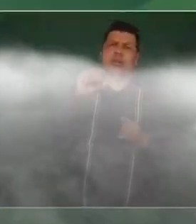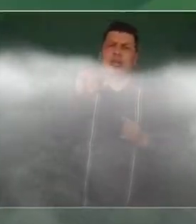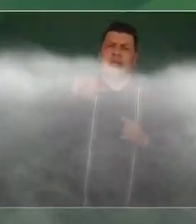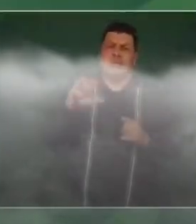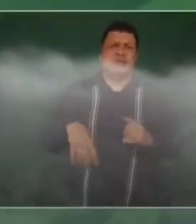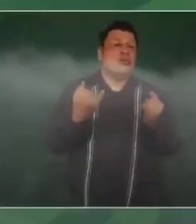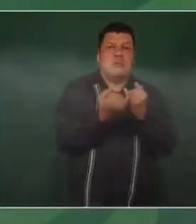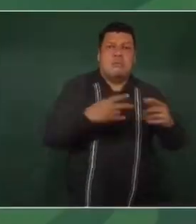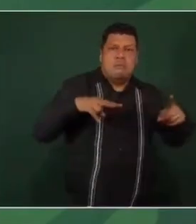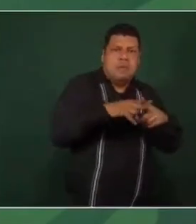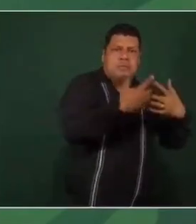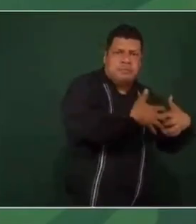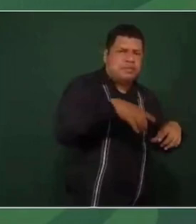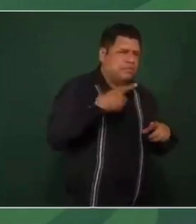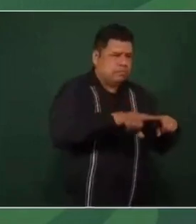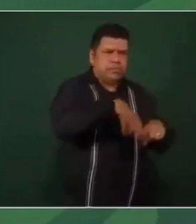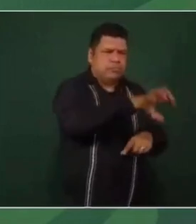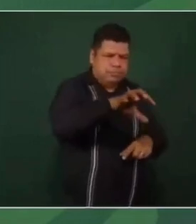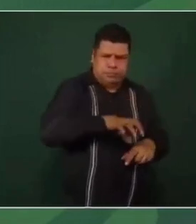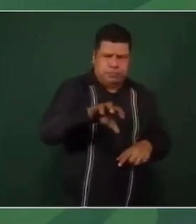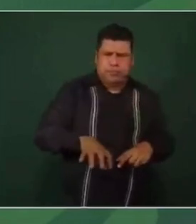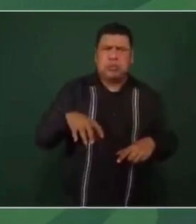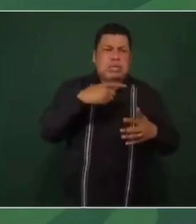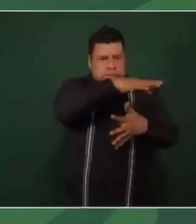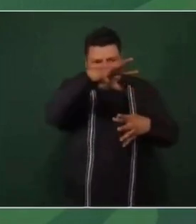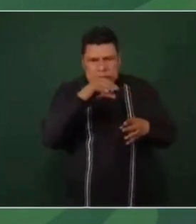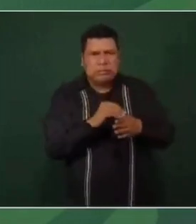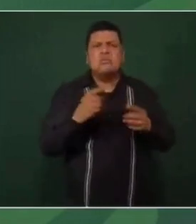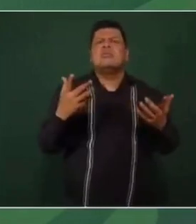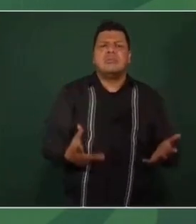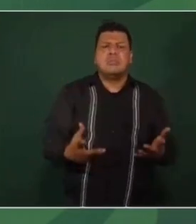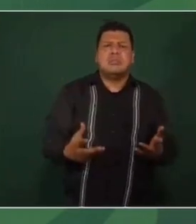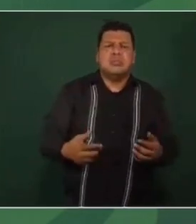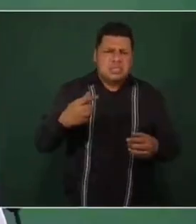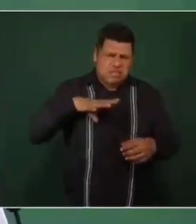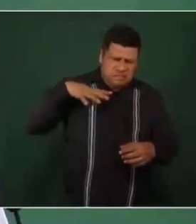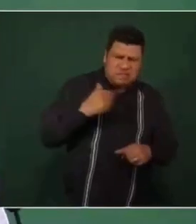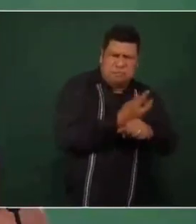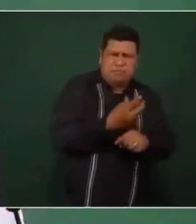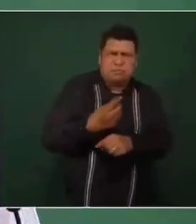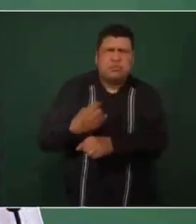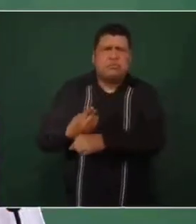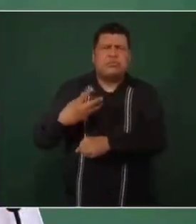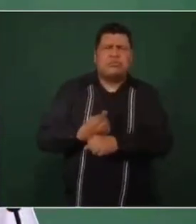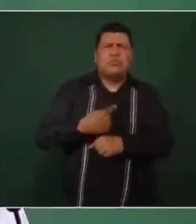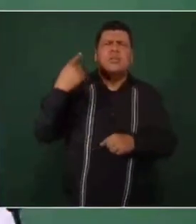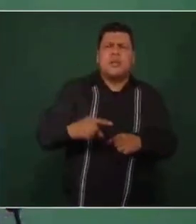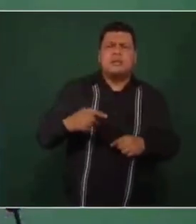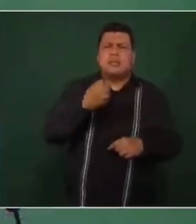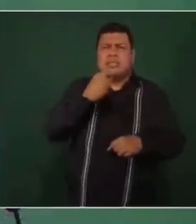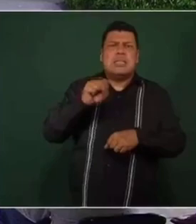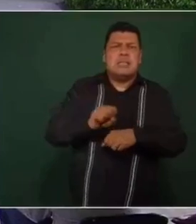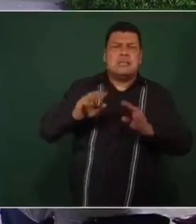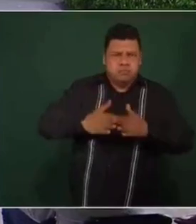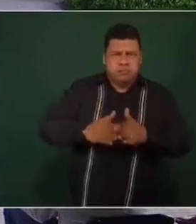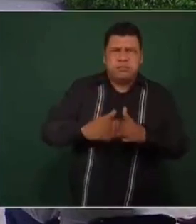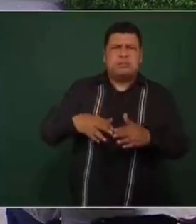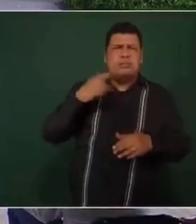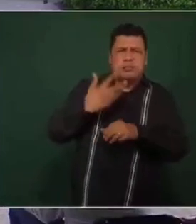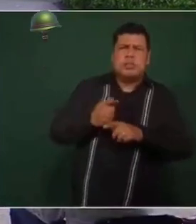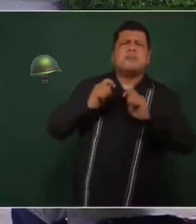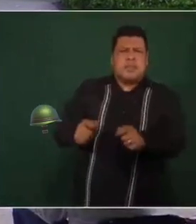Todo este complejo va a estar a cargo, se le va a entregar a la Secretaría de Marina